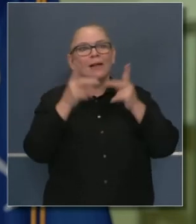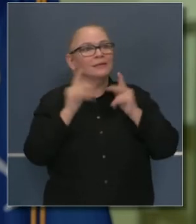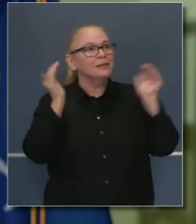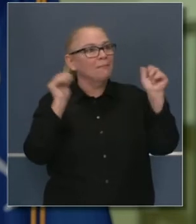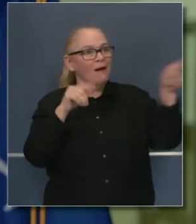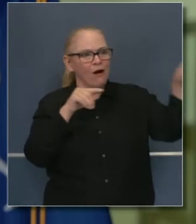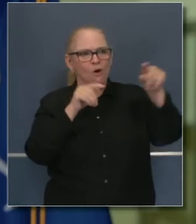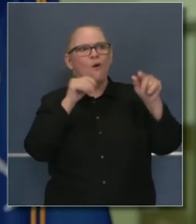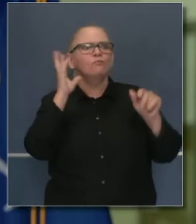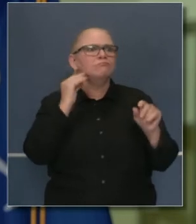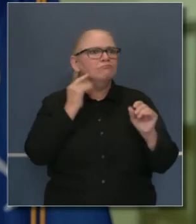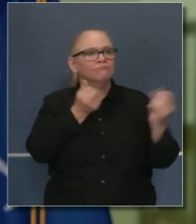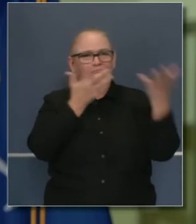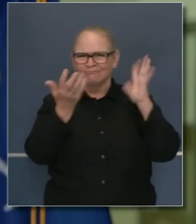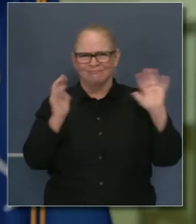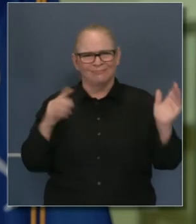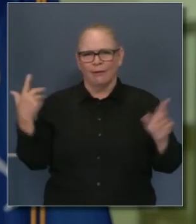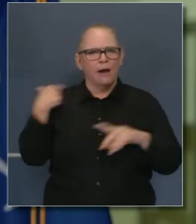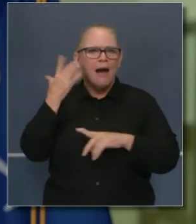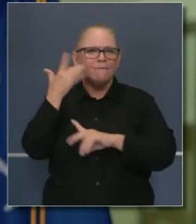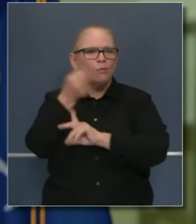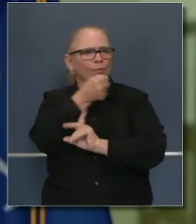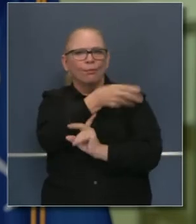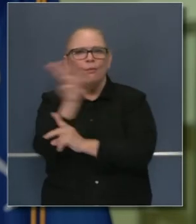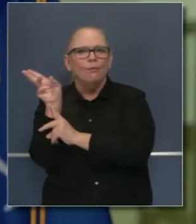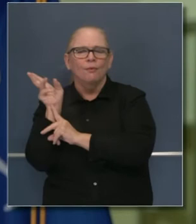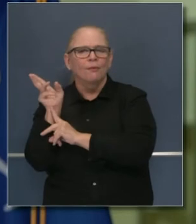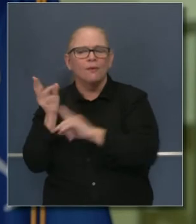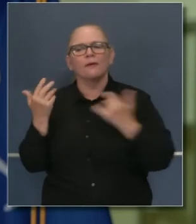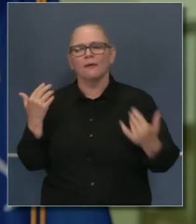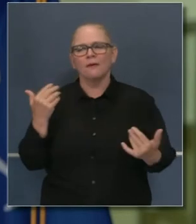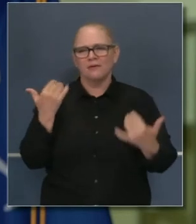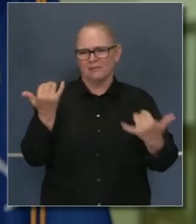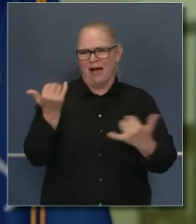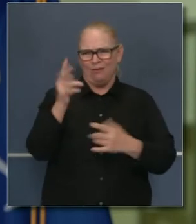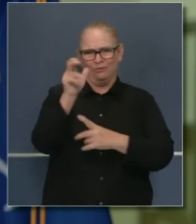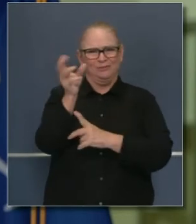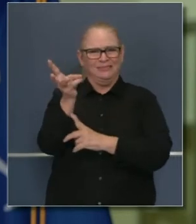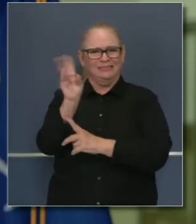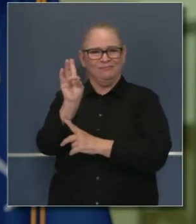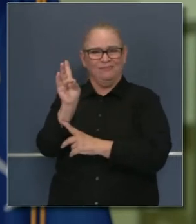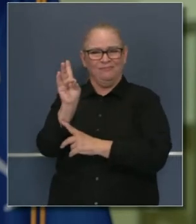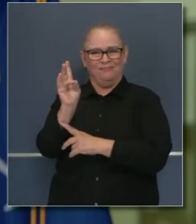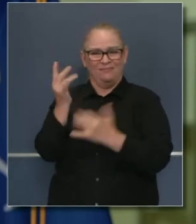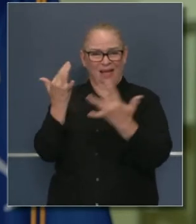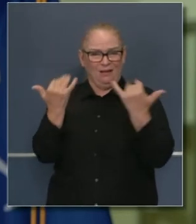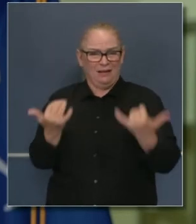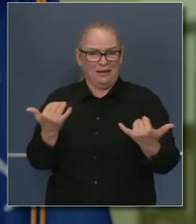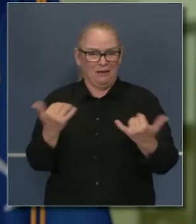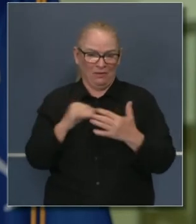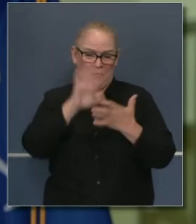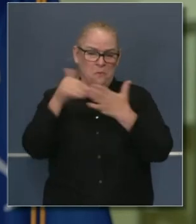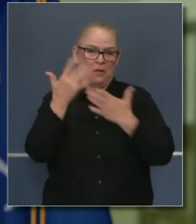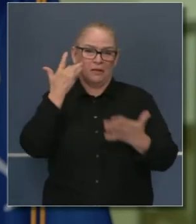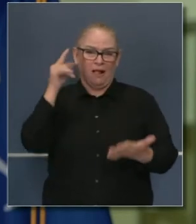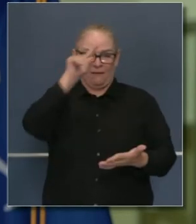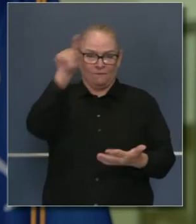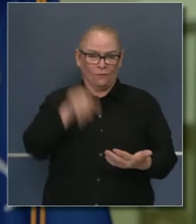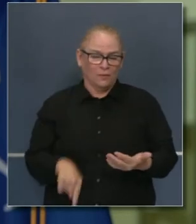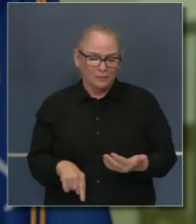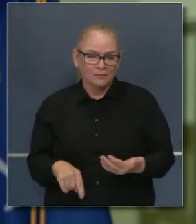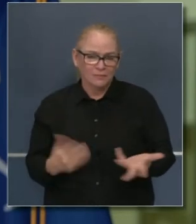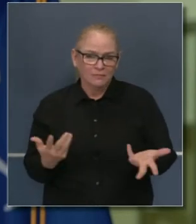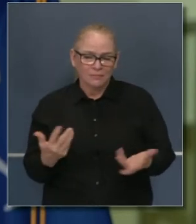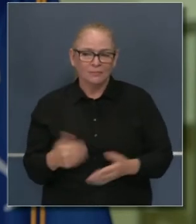367 incendios activos de los cuales estamos enterados en el estado de California. Y una vez que empiece a